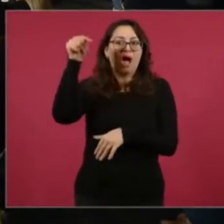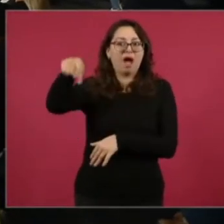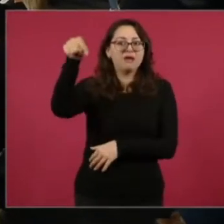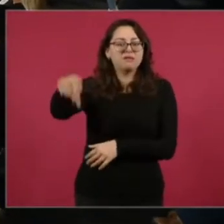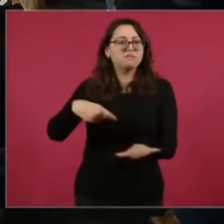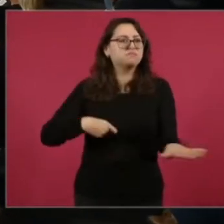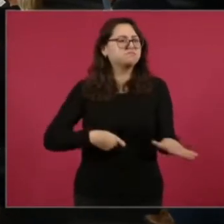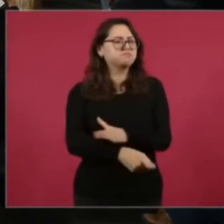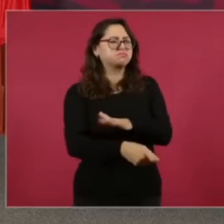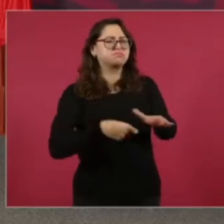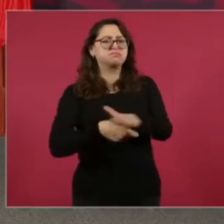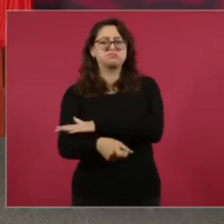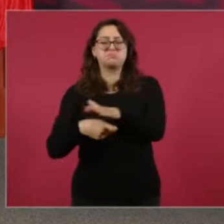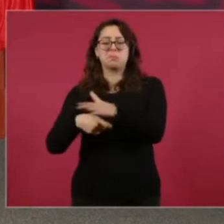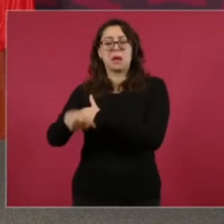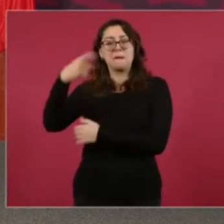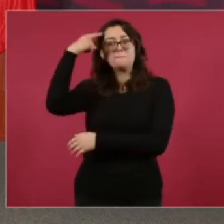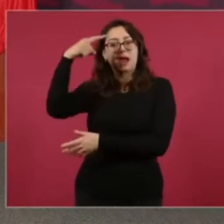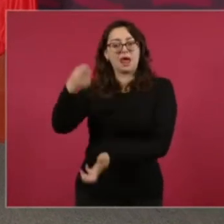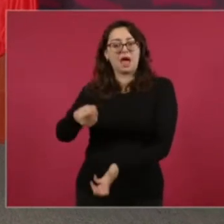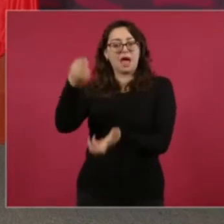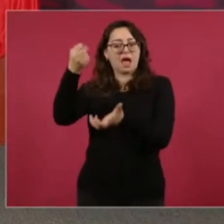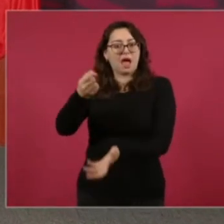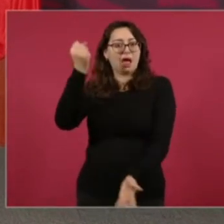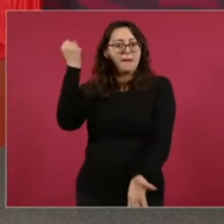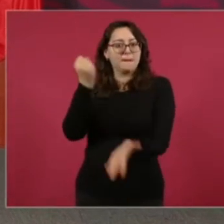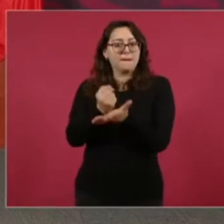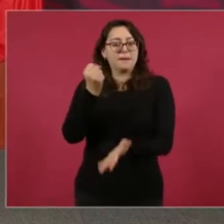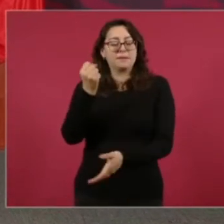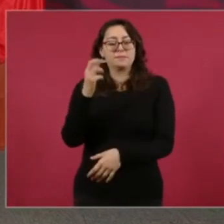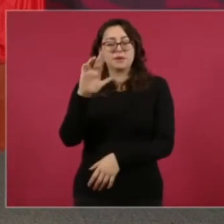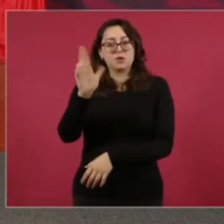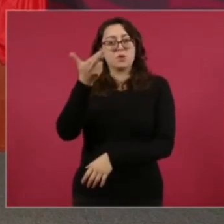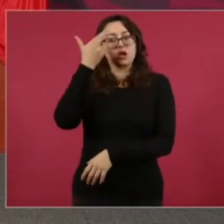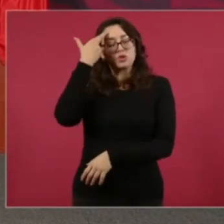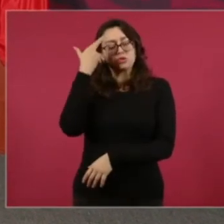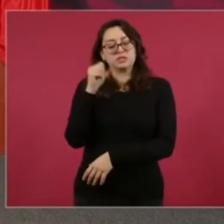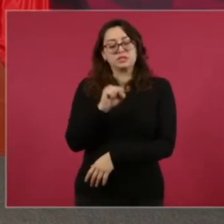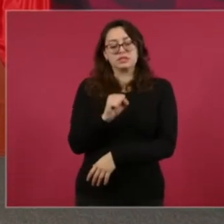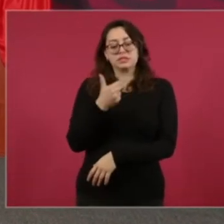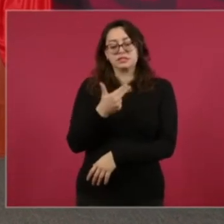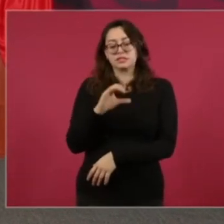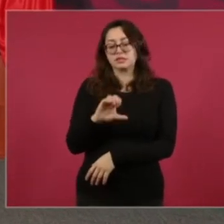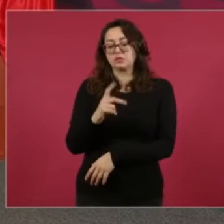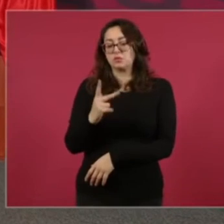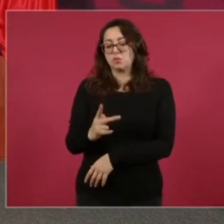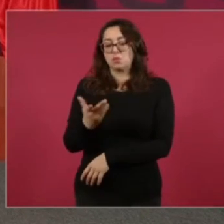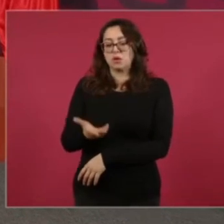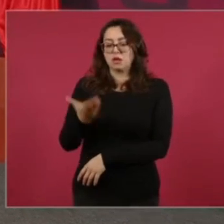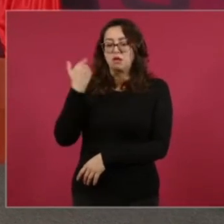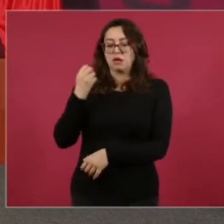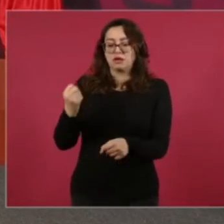El secretario de Hacienda del PAN, del gobierno